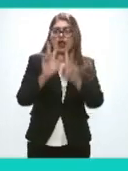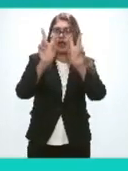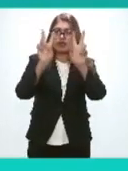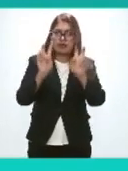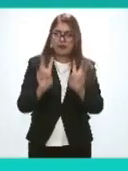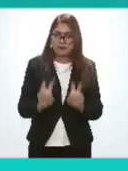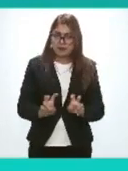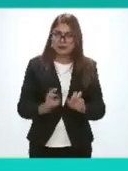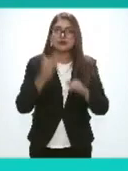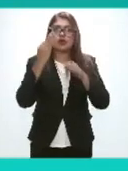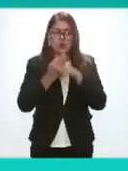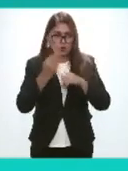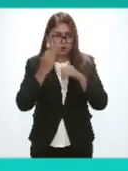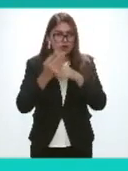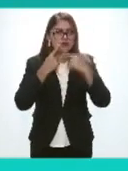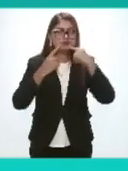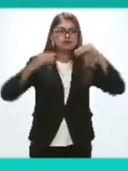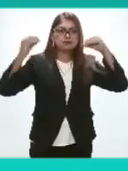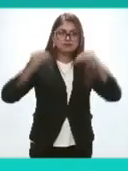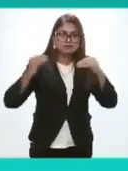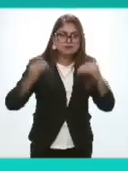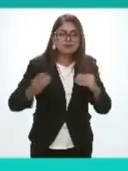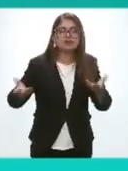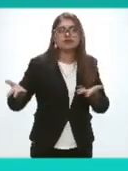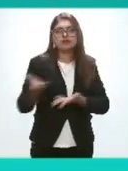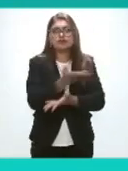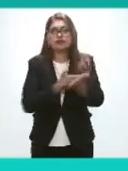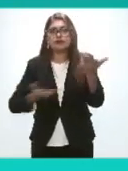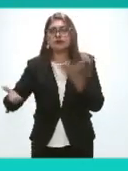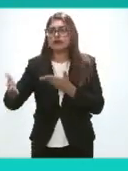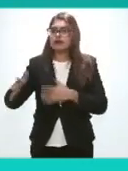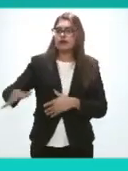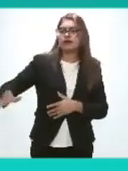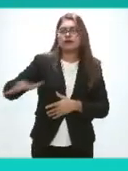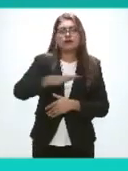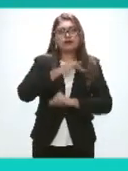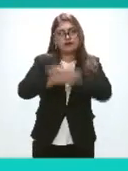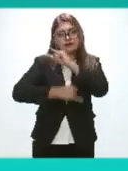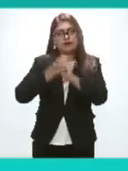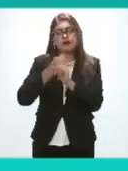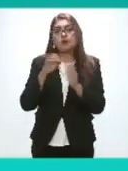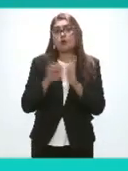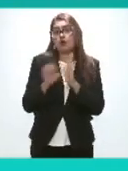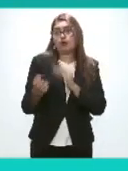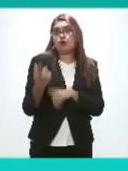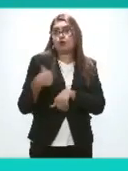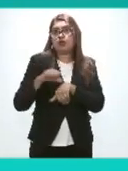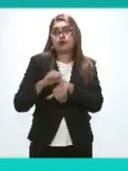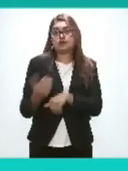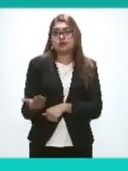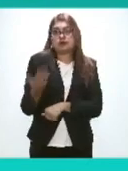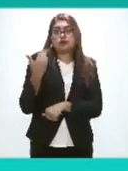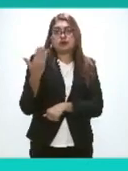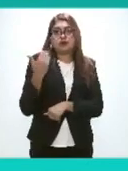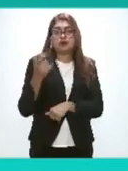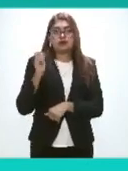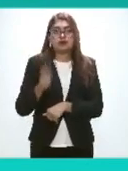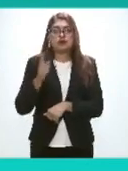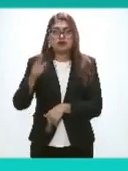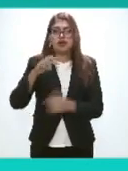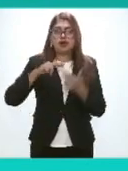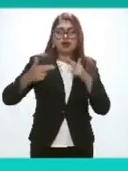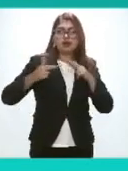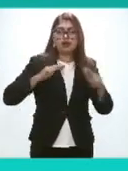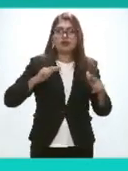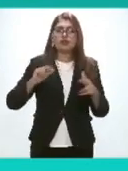que hoy en día se debaten justamente en el ámbito internacional incluso la semana pasada que fue el aniversario de la red